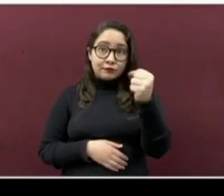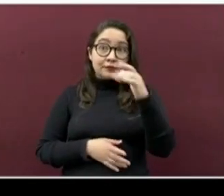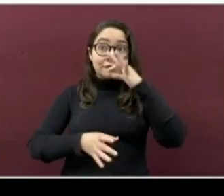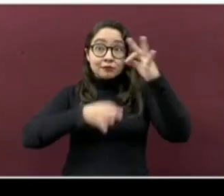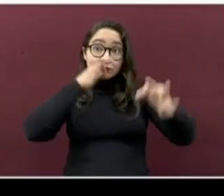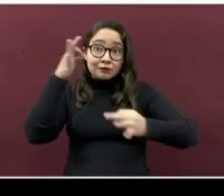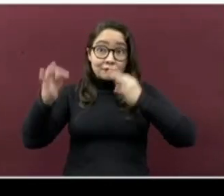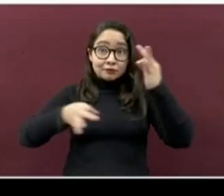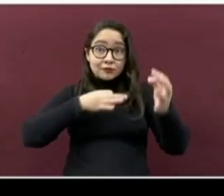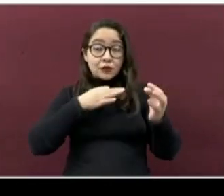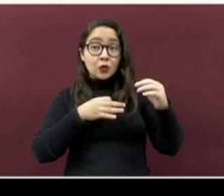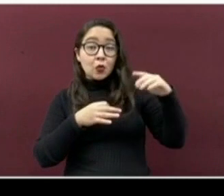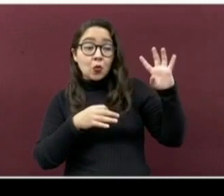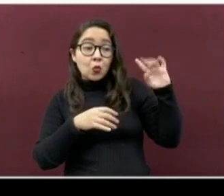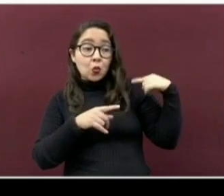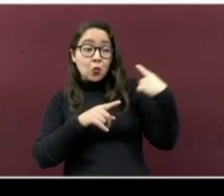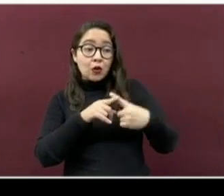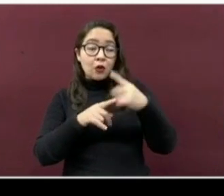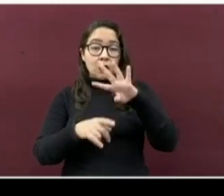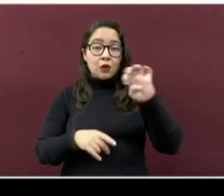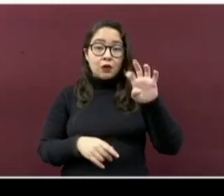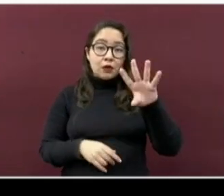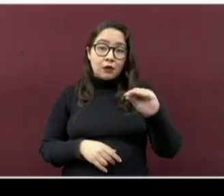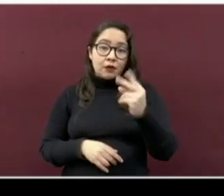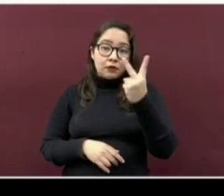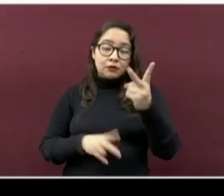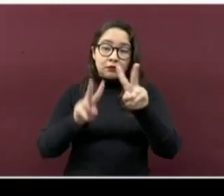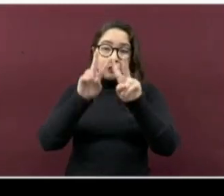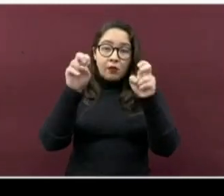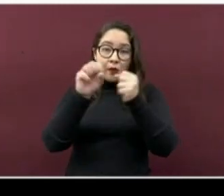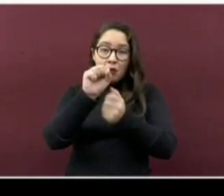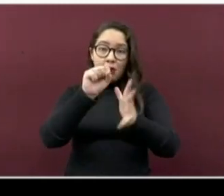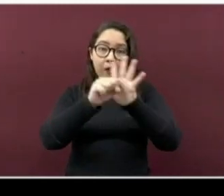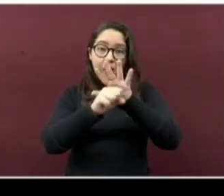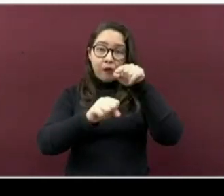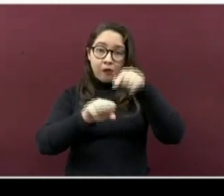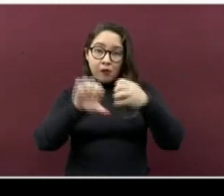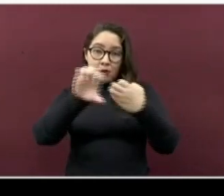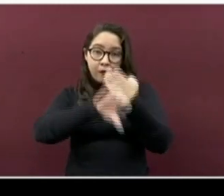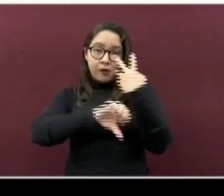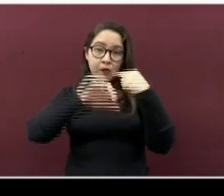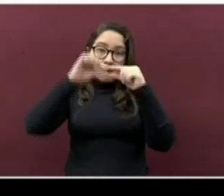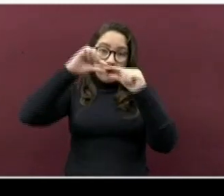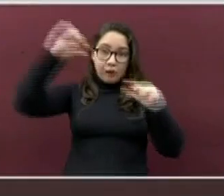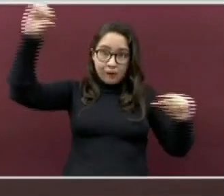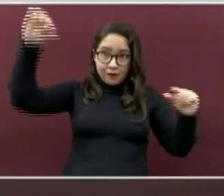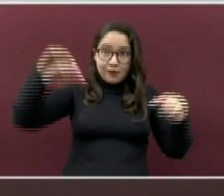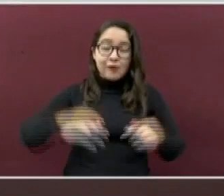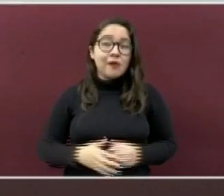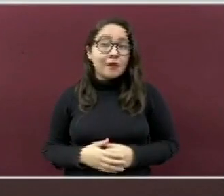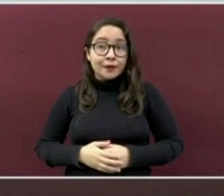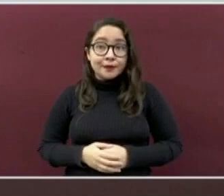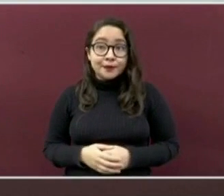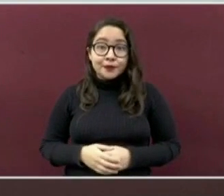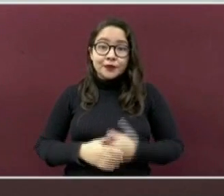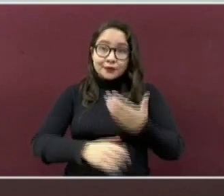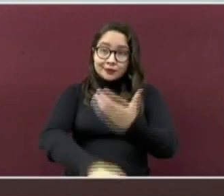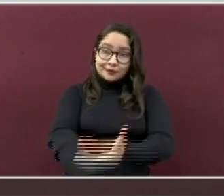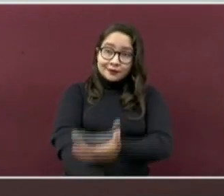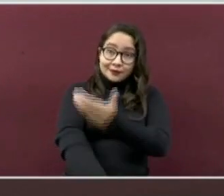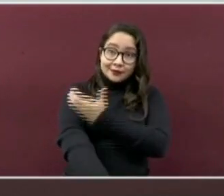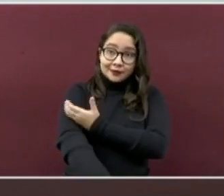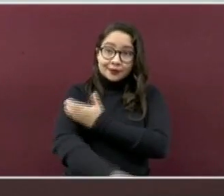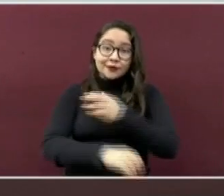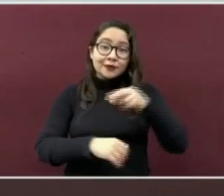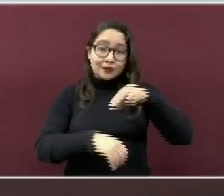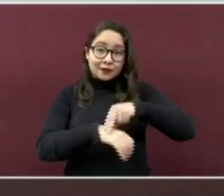492 de la actualización sobre coronavirus en la entidad. Para ello, me acompaña